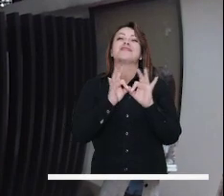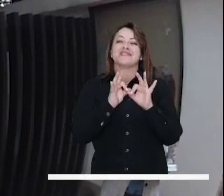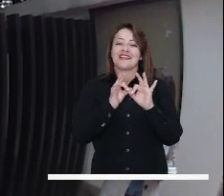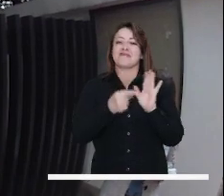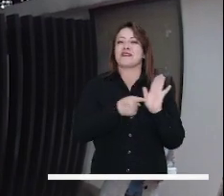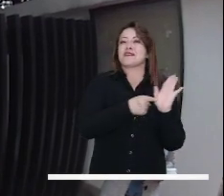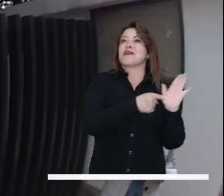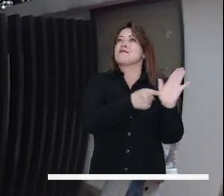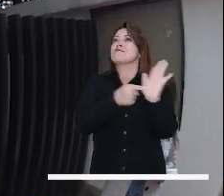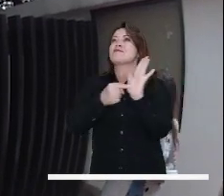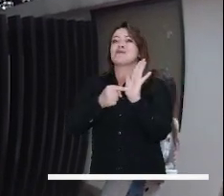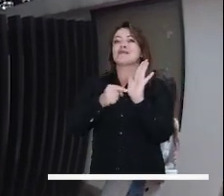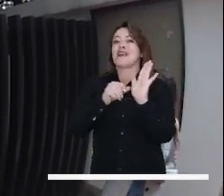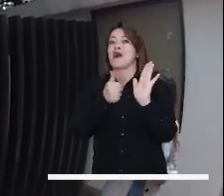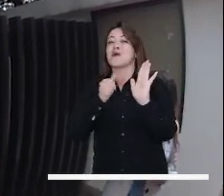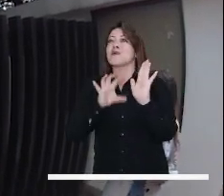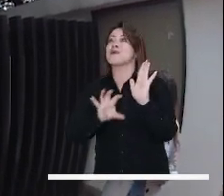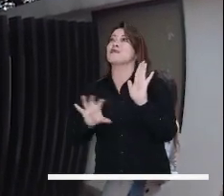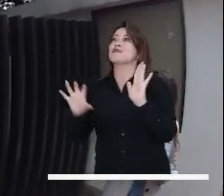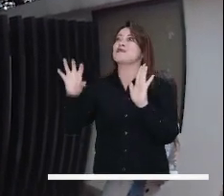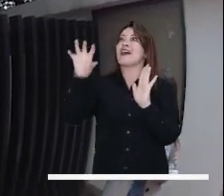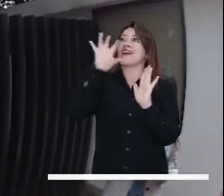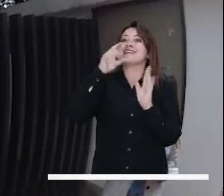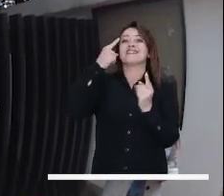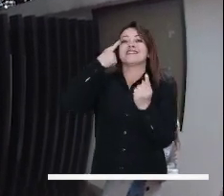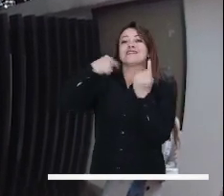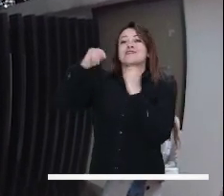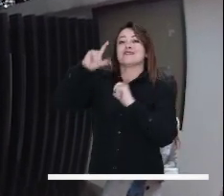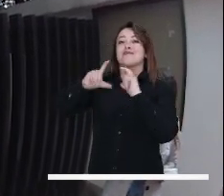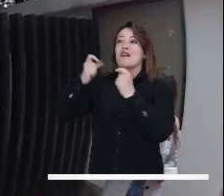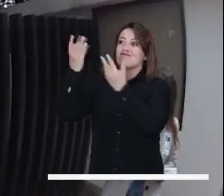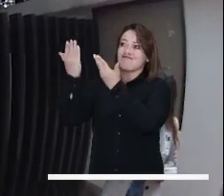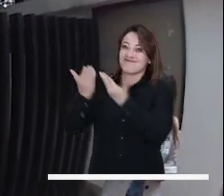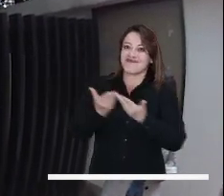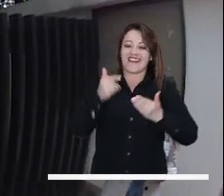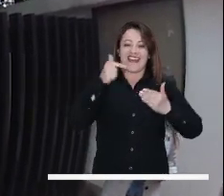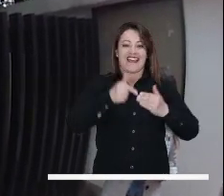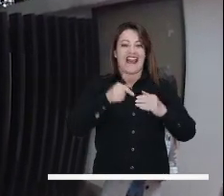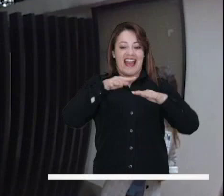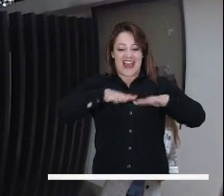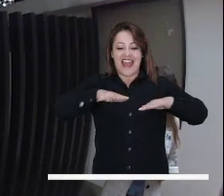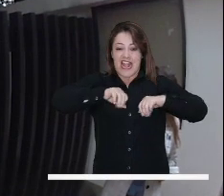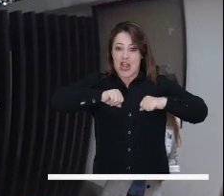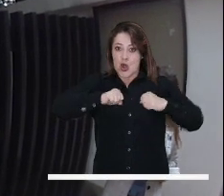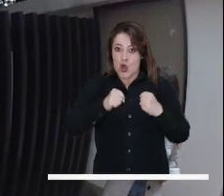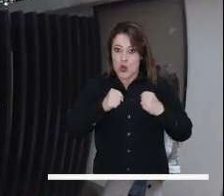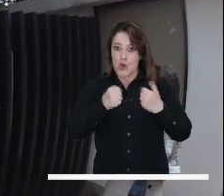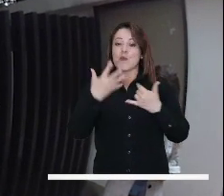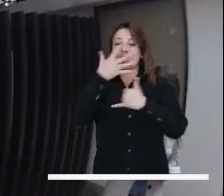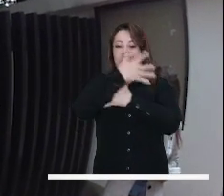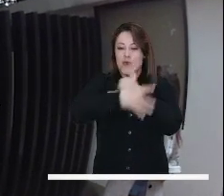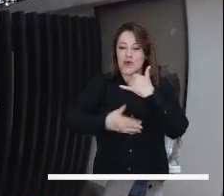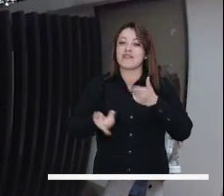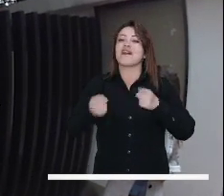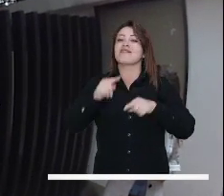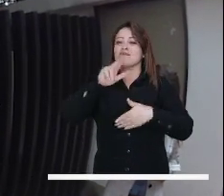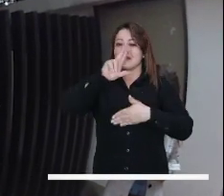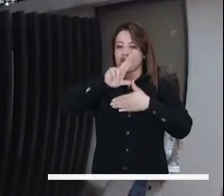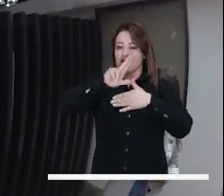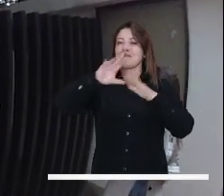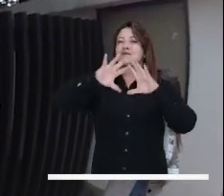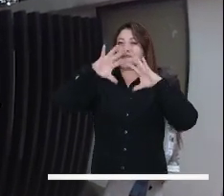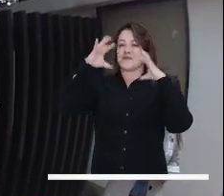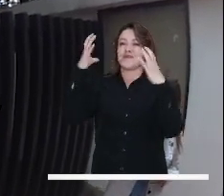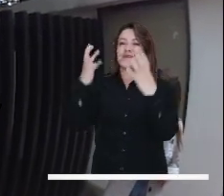elementos más importantes para vender a la ciudad de Bogotá como un destino turístico, no solamente aquí en Colombia,